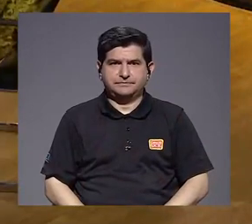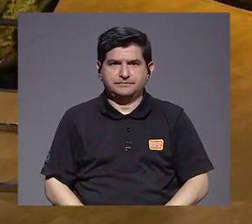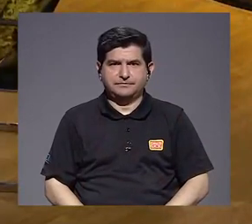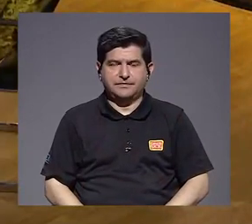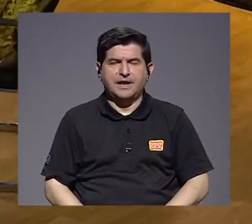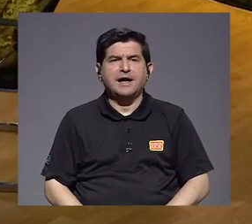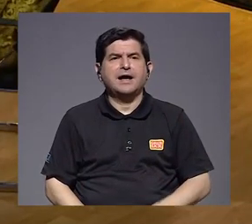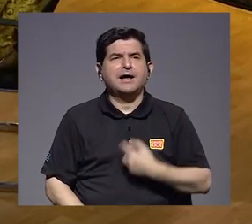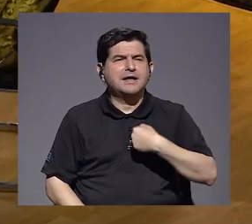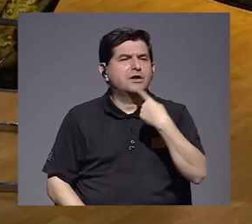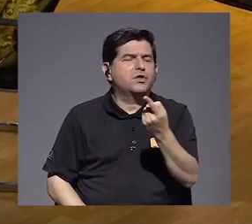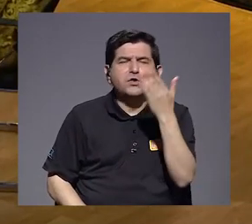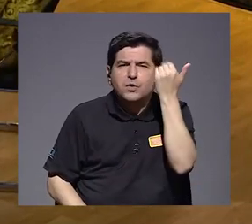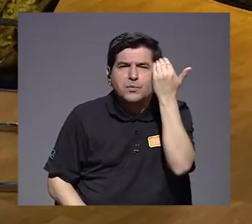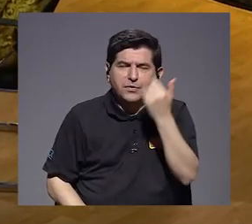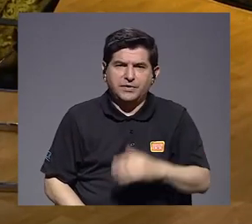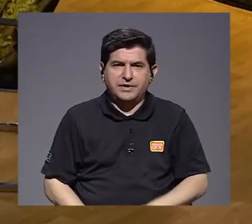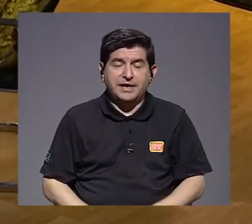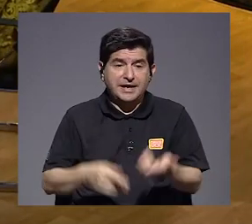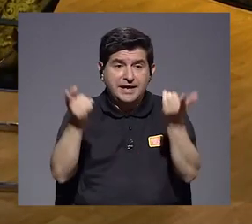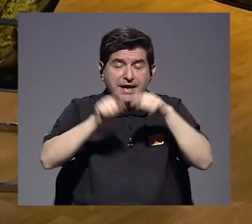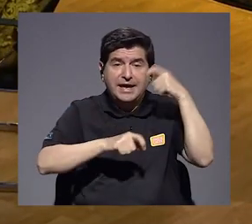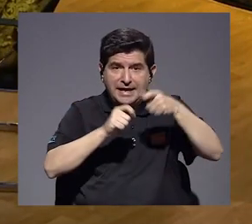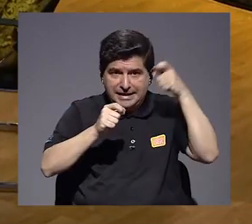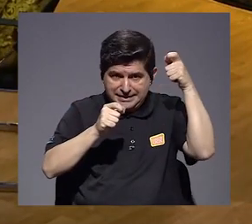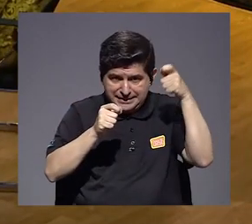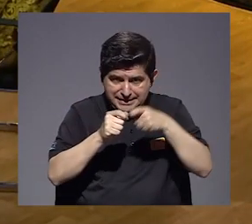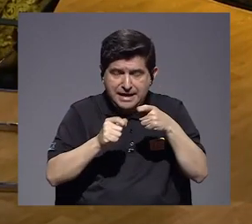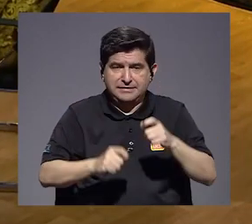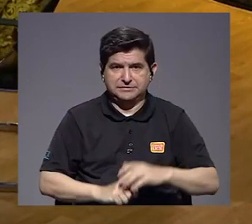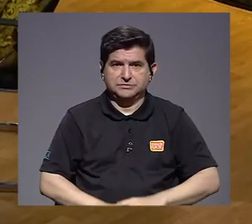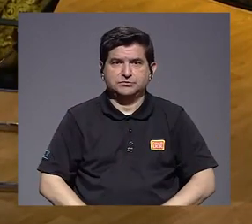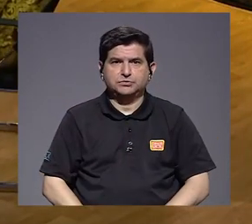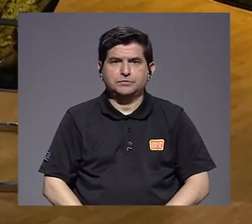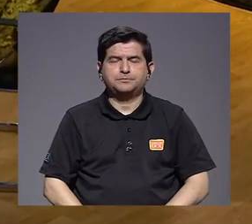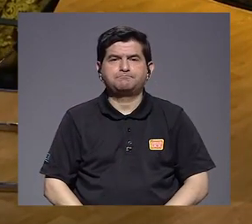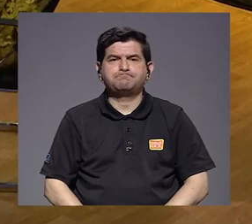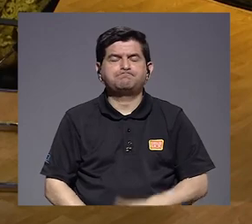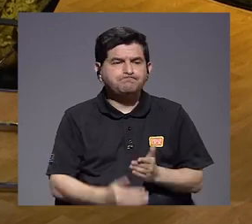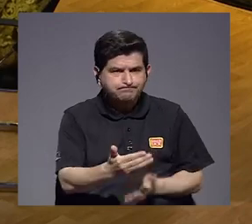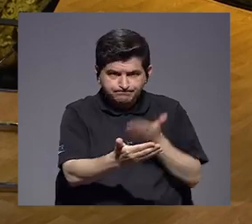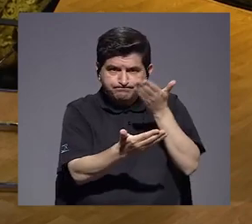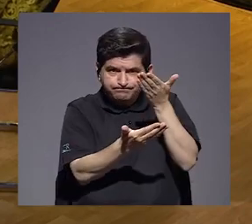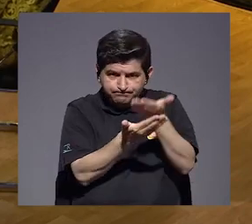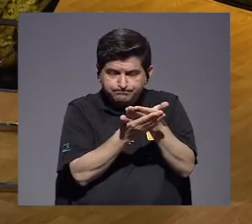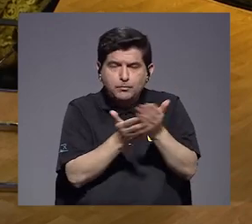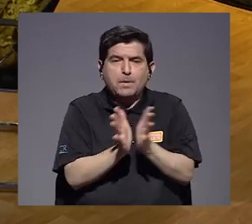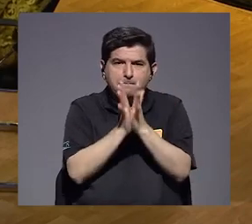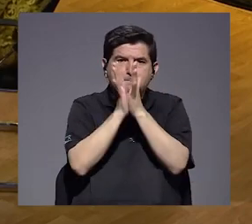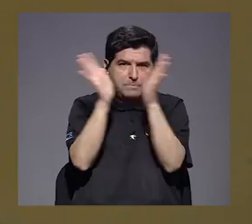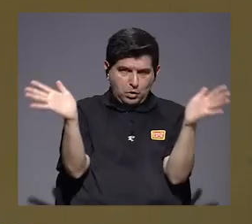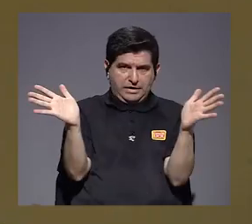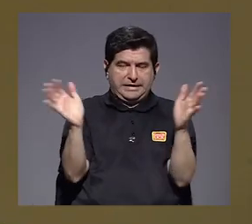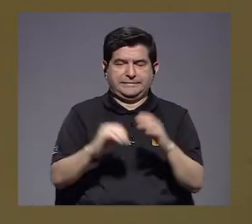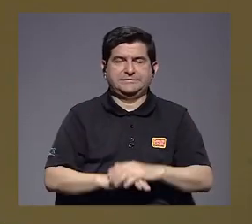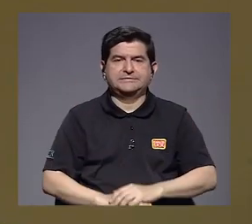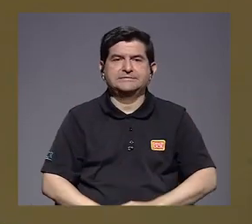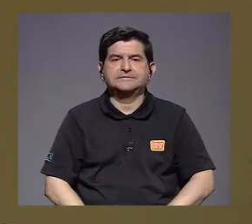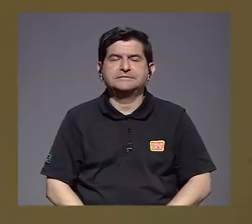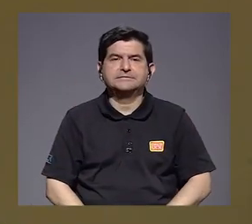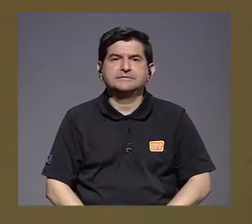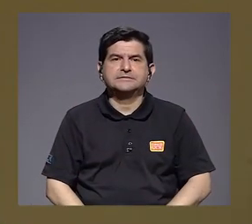doña Pilar? Porque casual, en el caso específico de cuando se planteó públicamente el